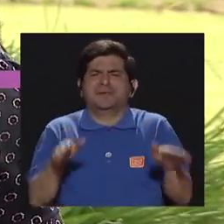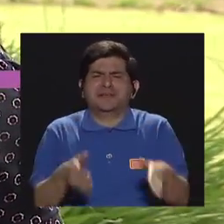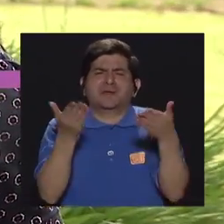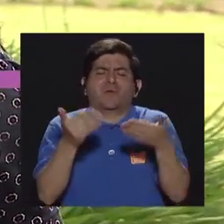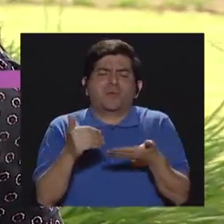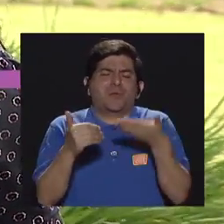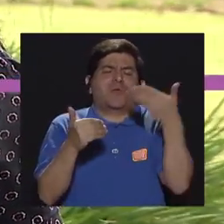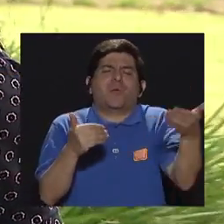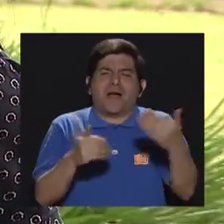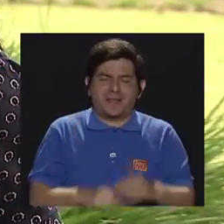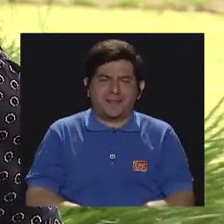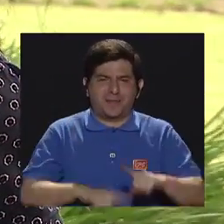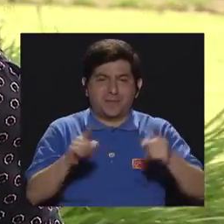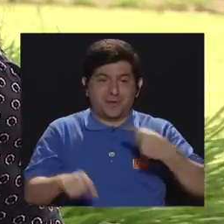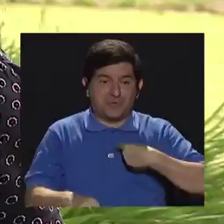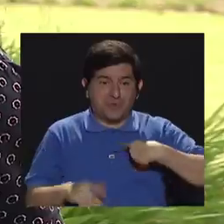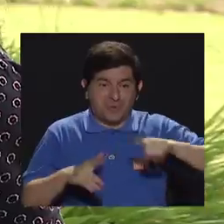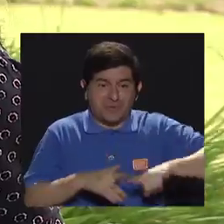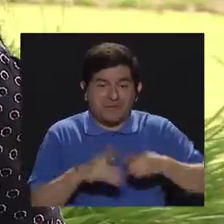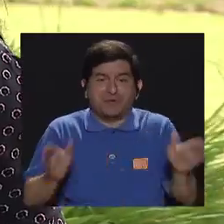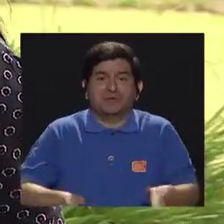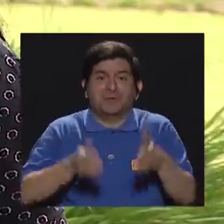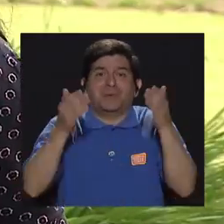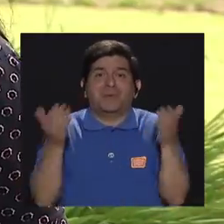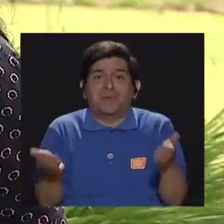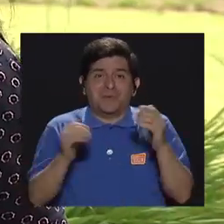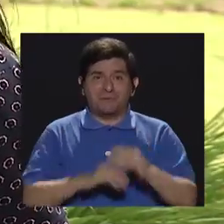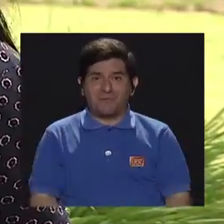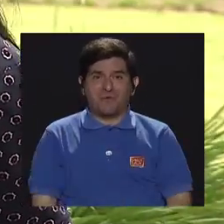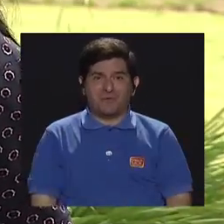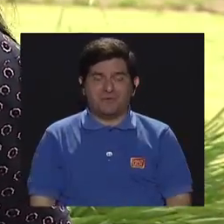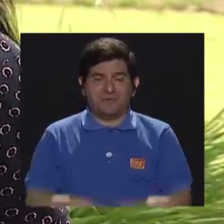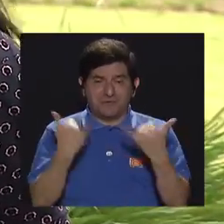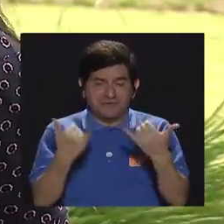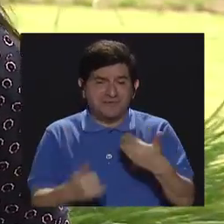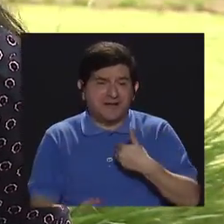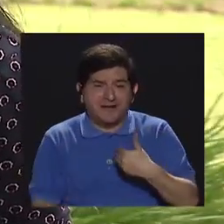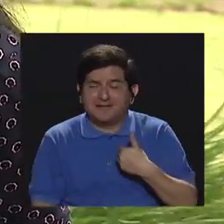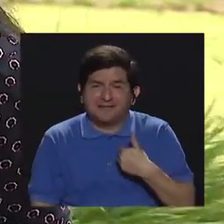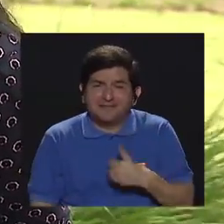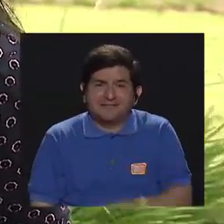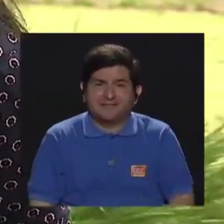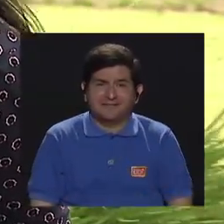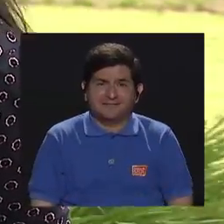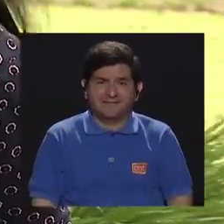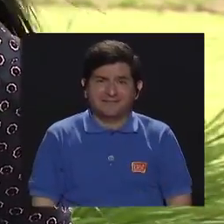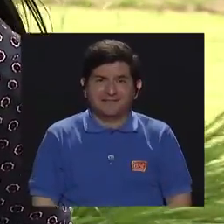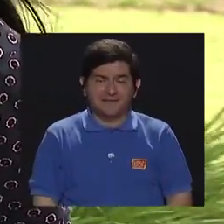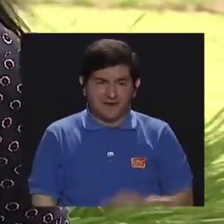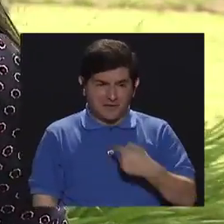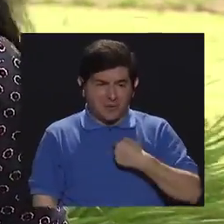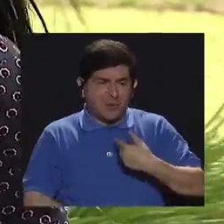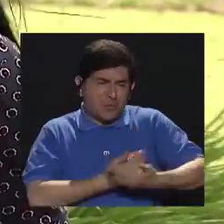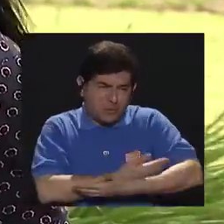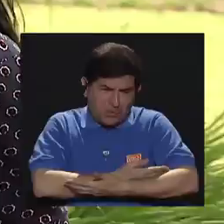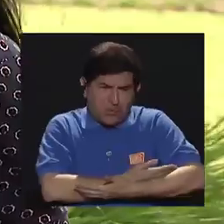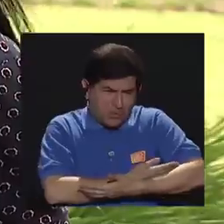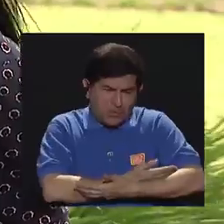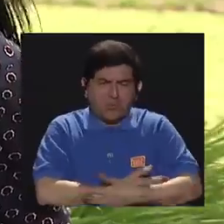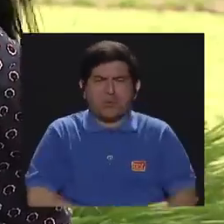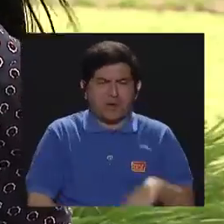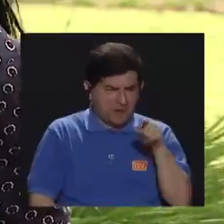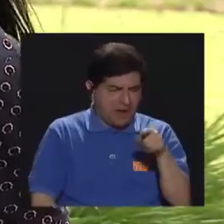¿Cuándo empezar? Pero sobre todo, ¿cómo empiezo? ¿Cómo empiezo a tener? Porque uno, si bien es cierto, desde que es bebé ha